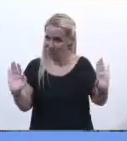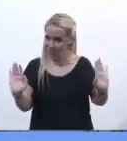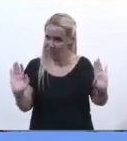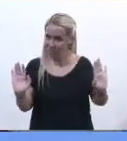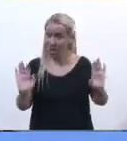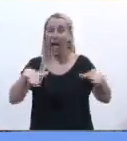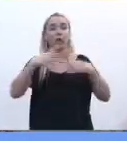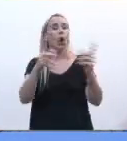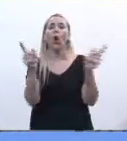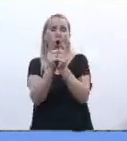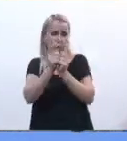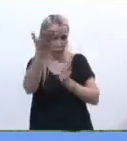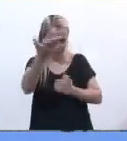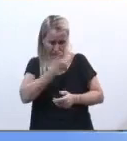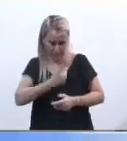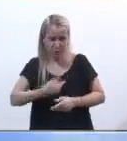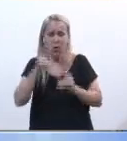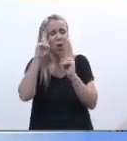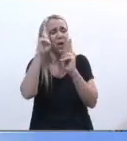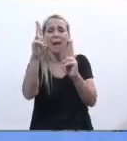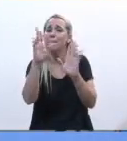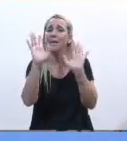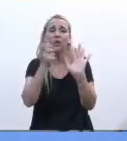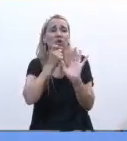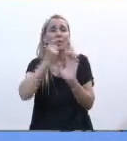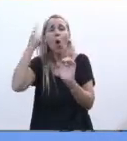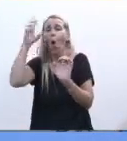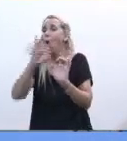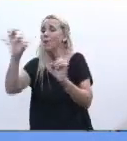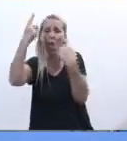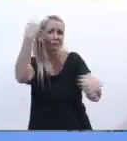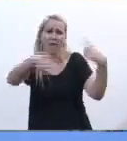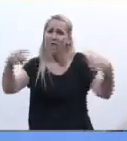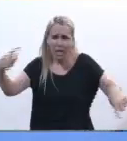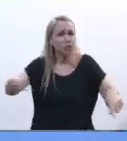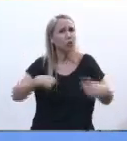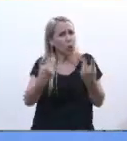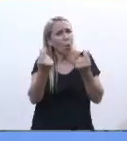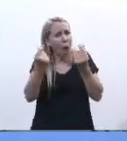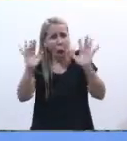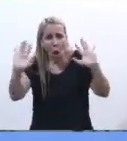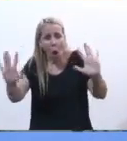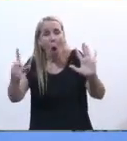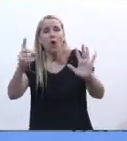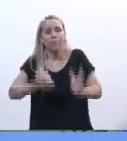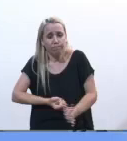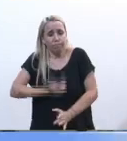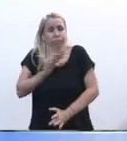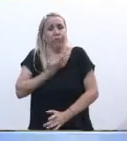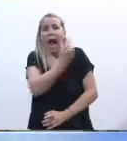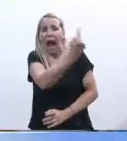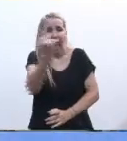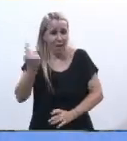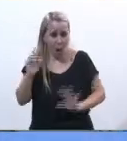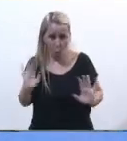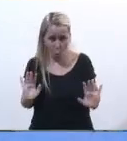resumiendo señor presidente con todo respeto a los que piensan distinto valorando la expresión de cada una